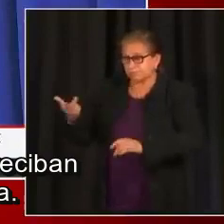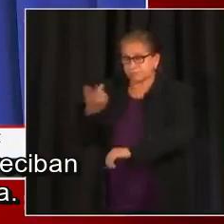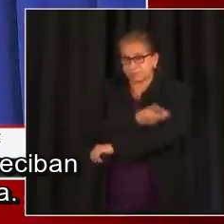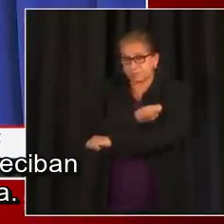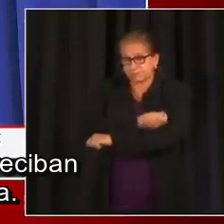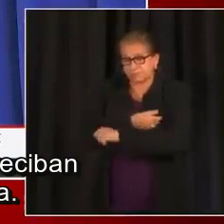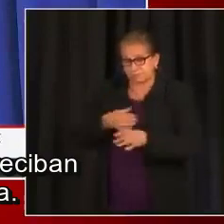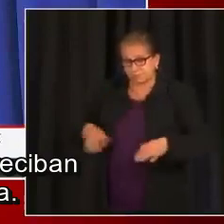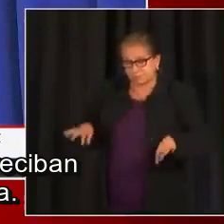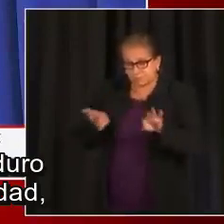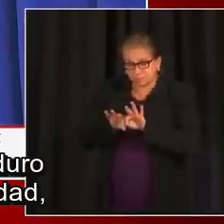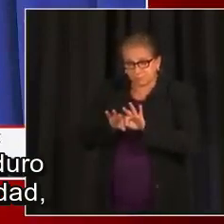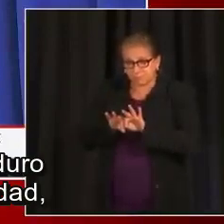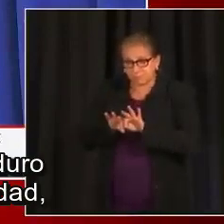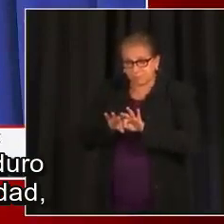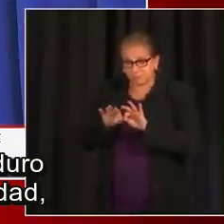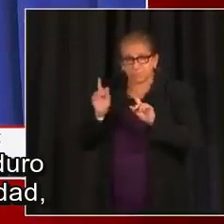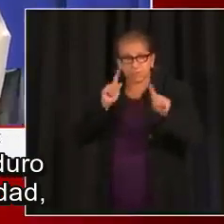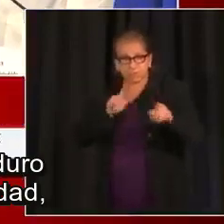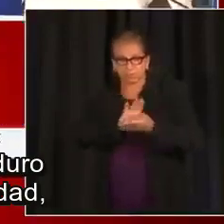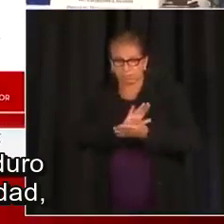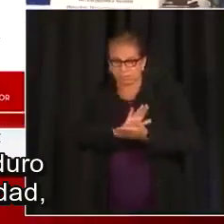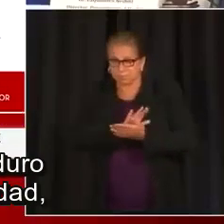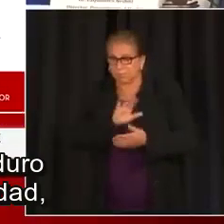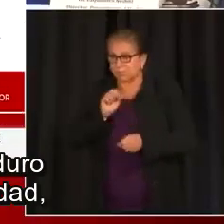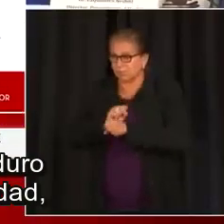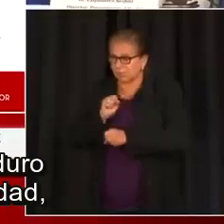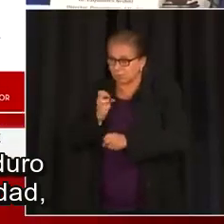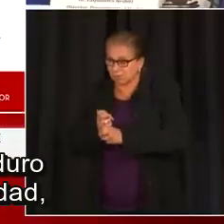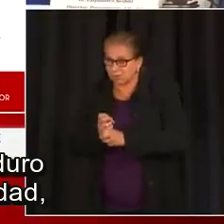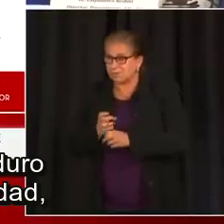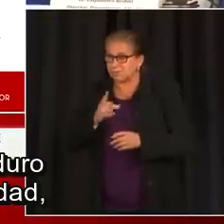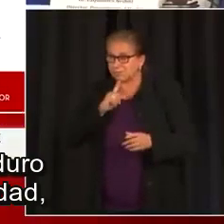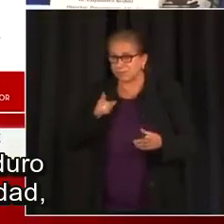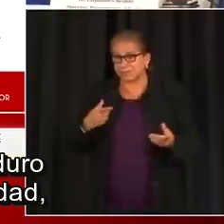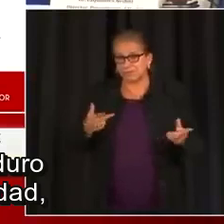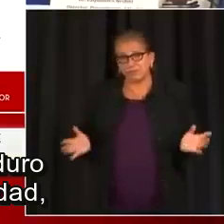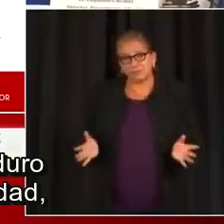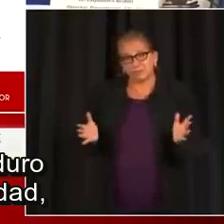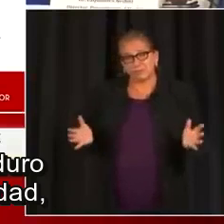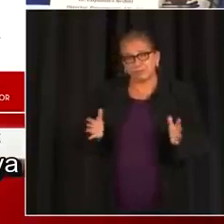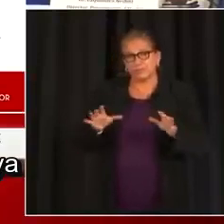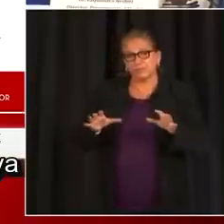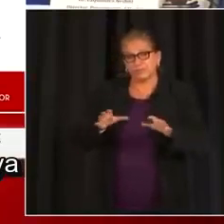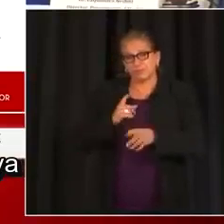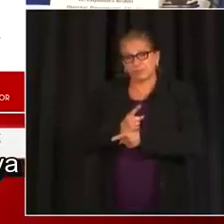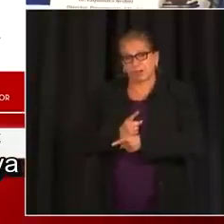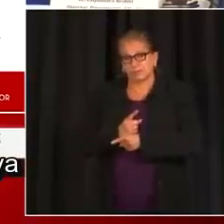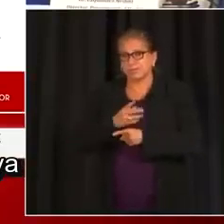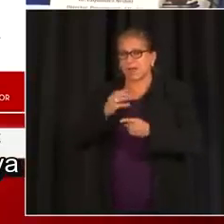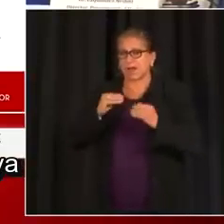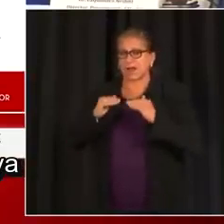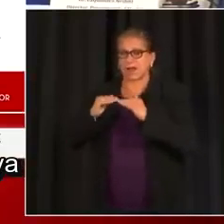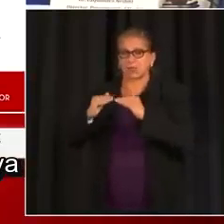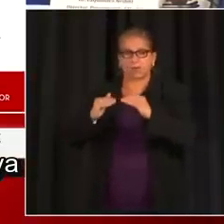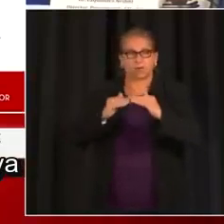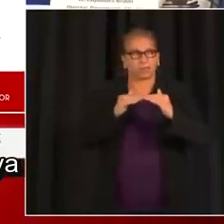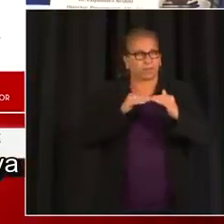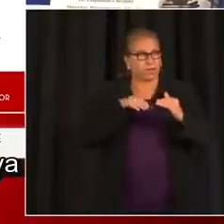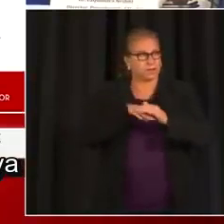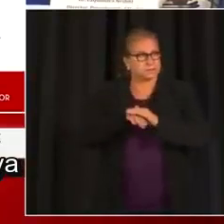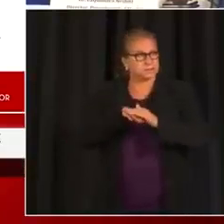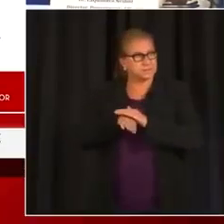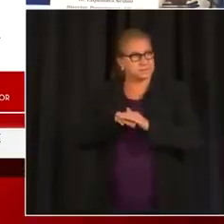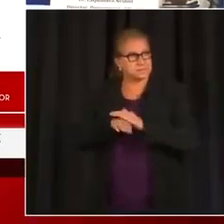pongan antes de iniciar en la escuela. Así que vamos a trabajar muy duro con muchos de nuestros miembros de la comunidad para asegurarnos de que haya un acceso